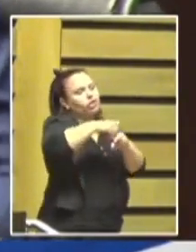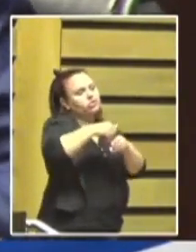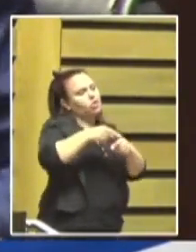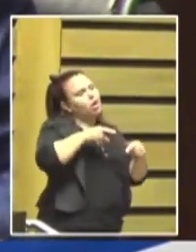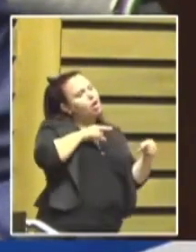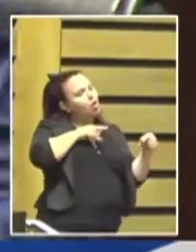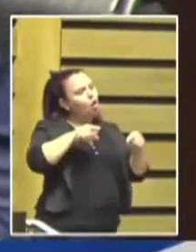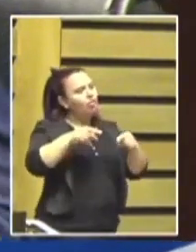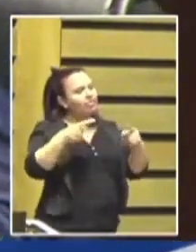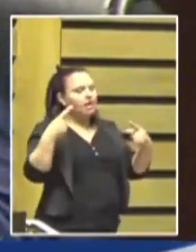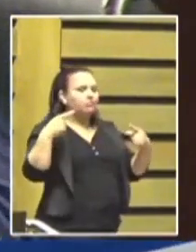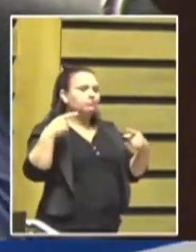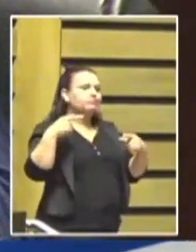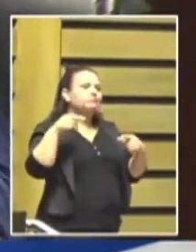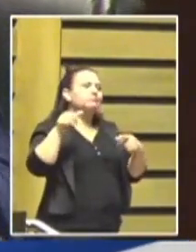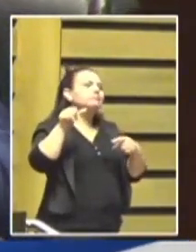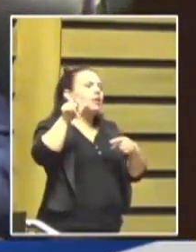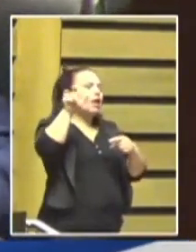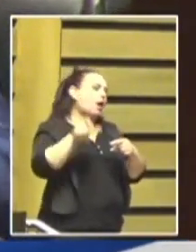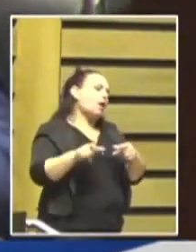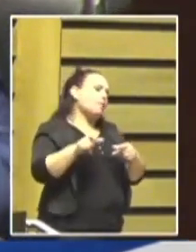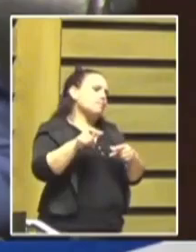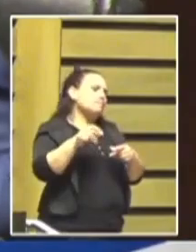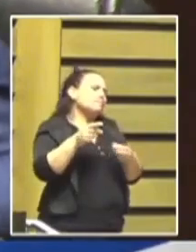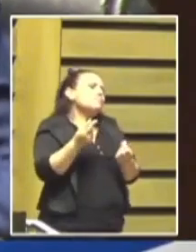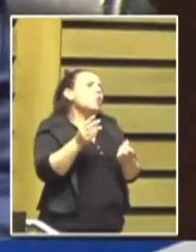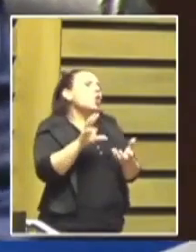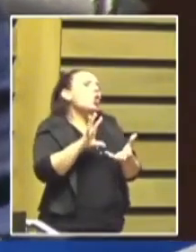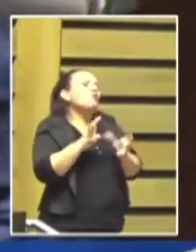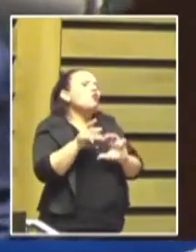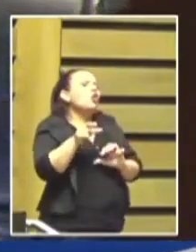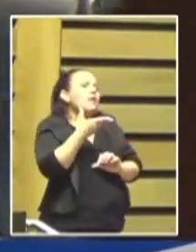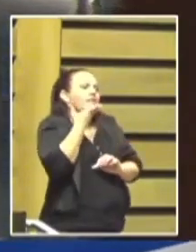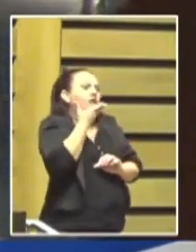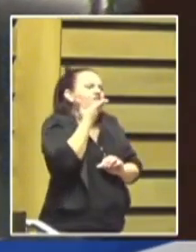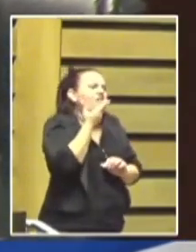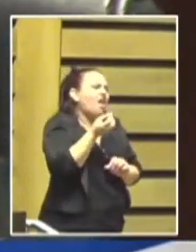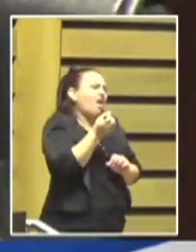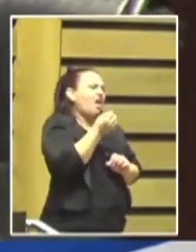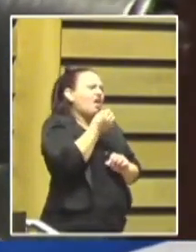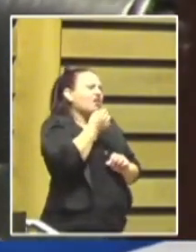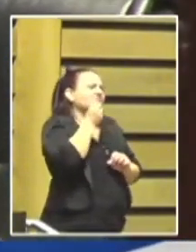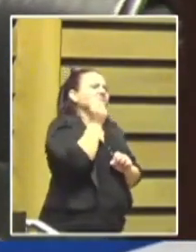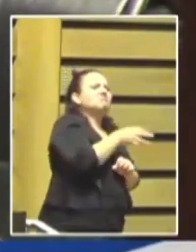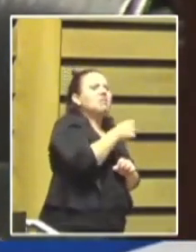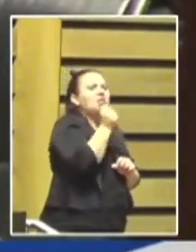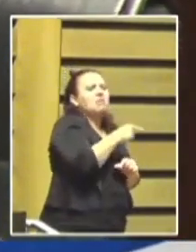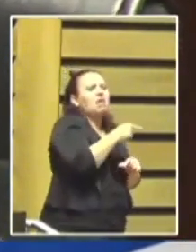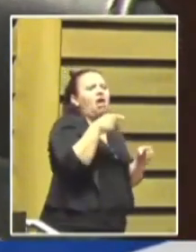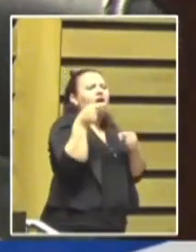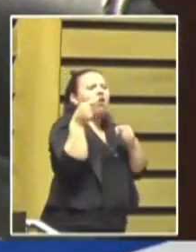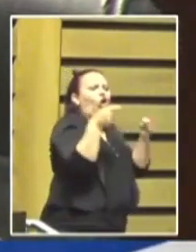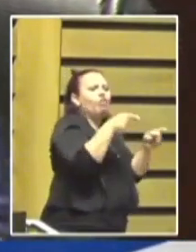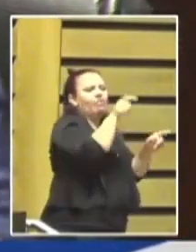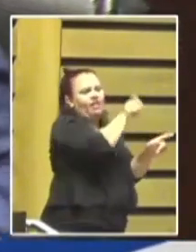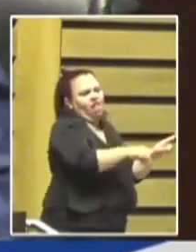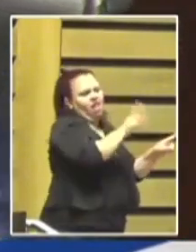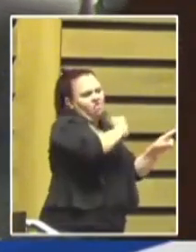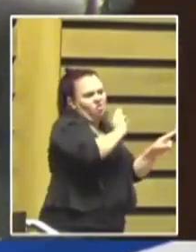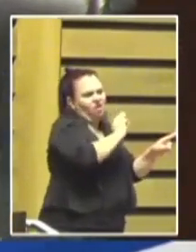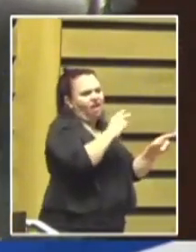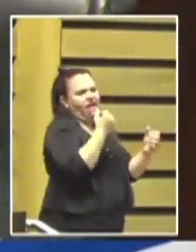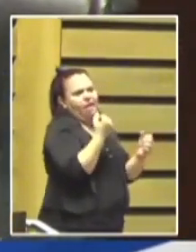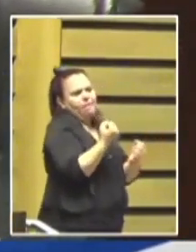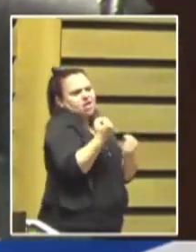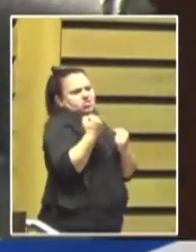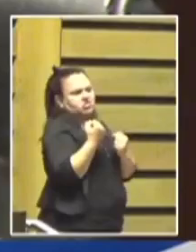periodista. Como digo, comentario sexista, misógino y machista, pasó una barrera que